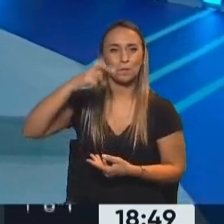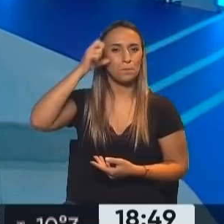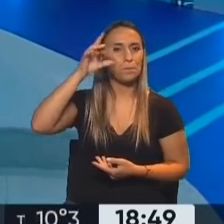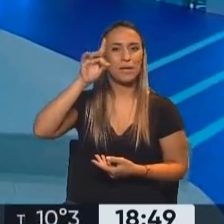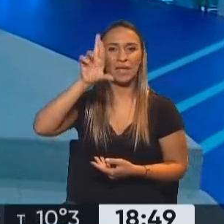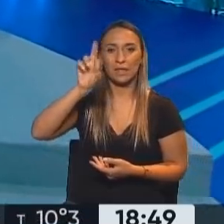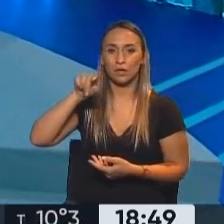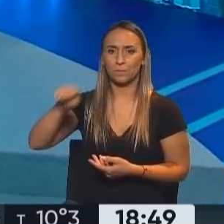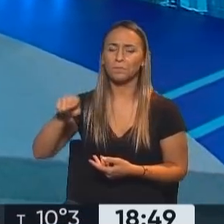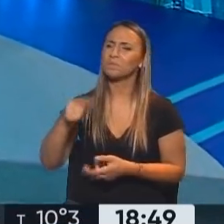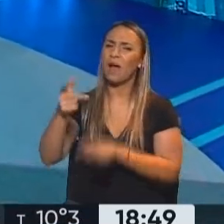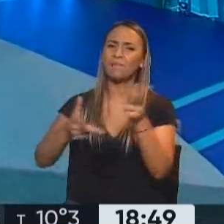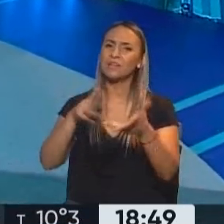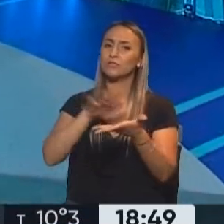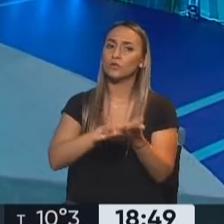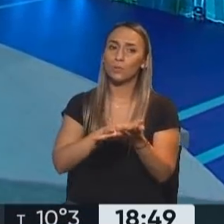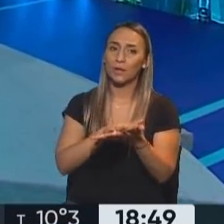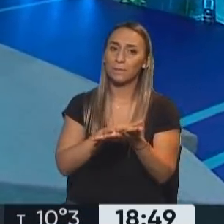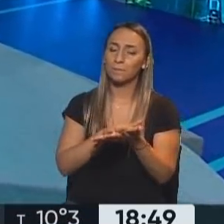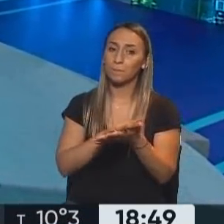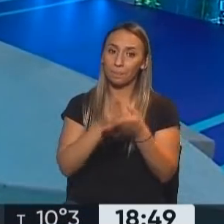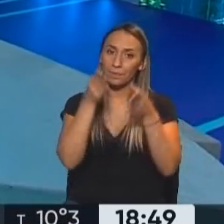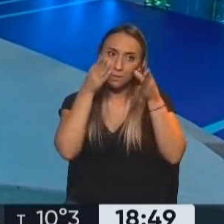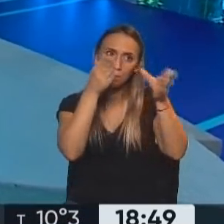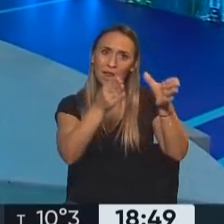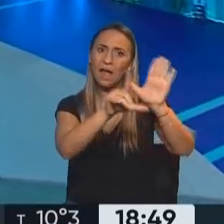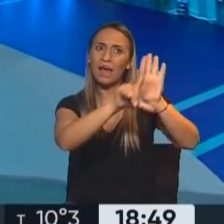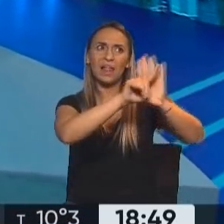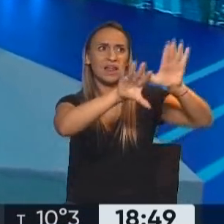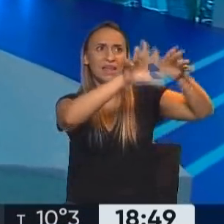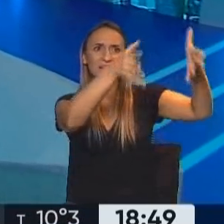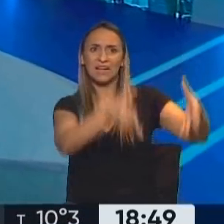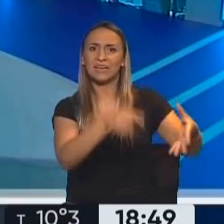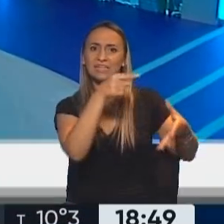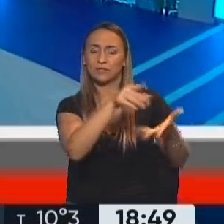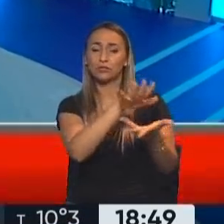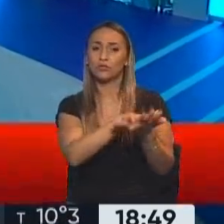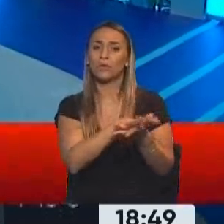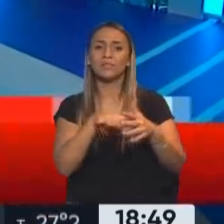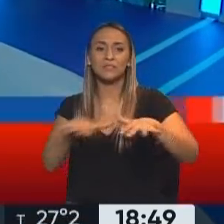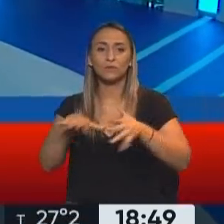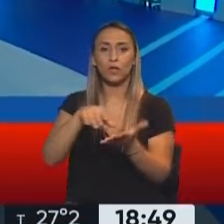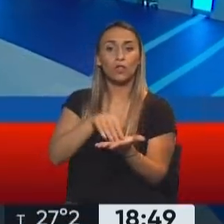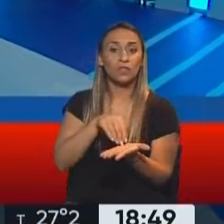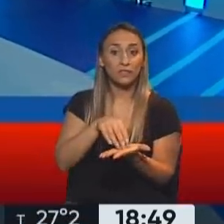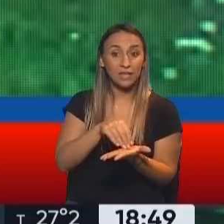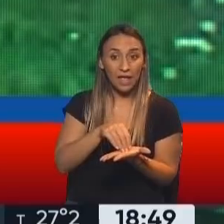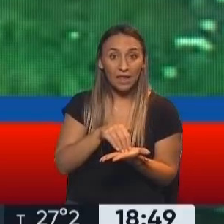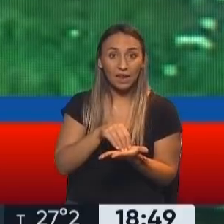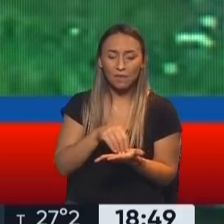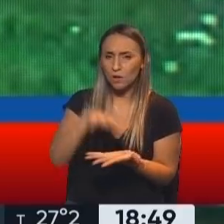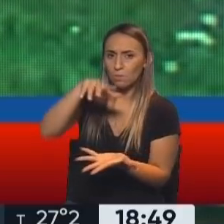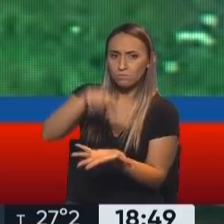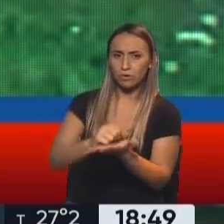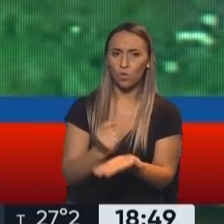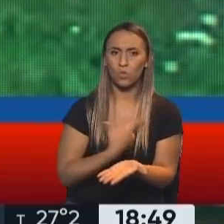Vamos a hablar de la necesidad justamente de mirar a la legislación con respecto a lo que ocurre con las tierras y sobre todo con las tierras en manos de extranjeros.